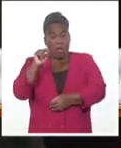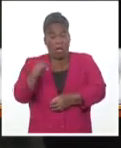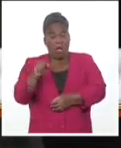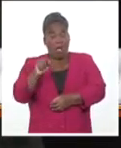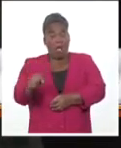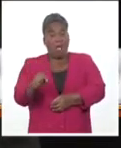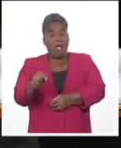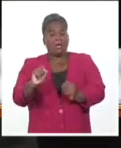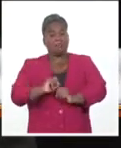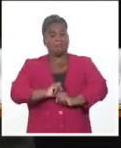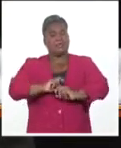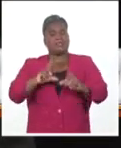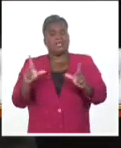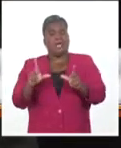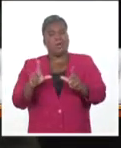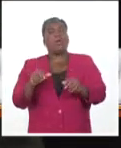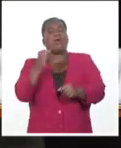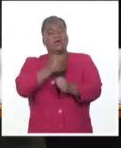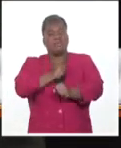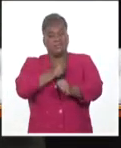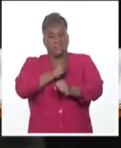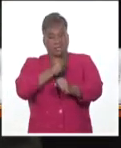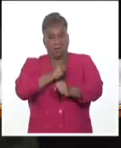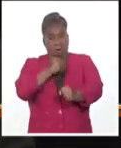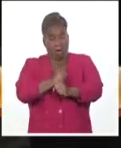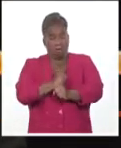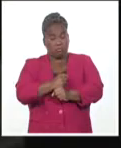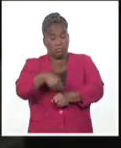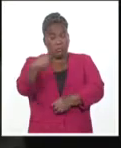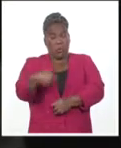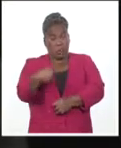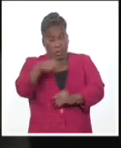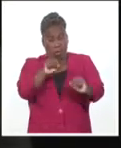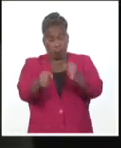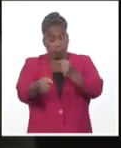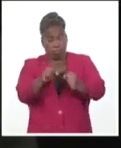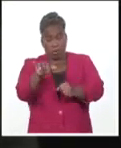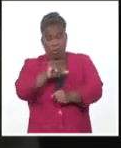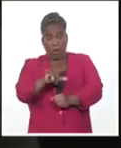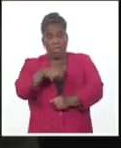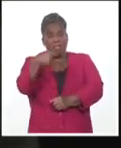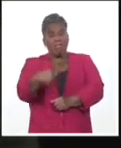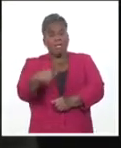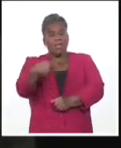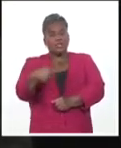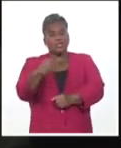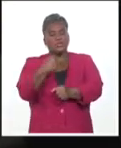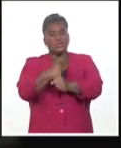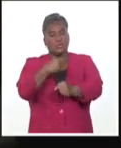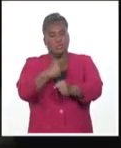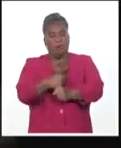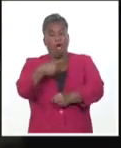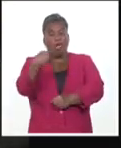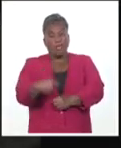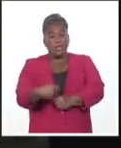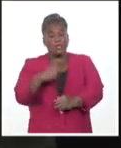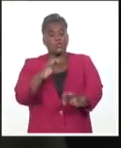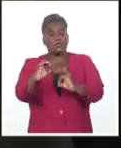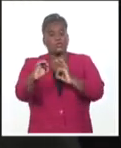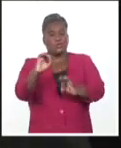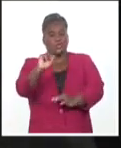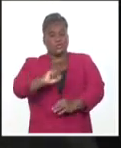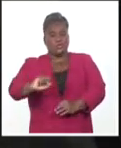mundo del trabajo y por supuesto en las ramas jurídicas que los regula, el derecho del trabajo y el derecho de seguridad social.